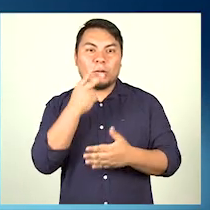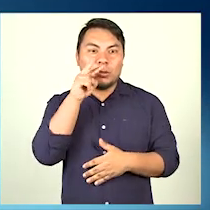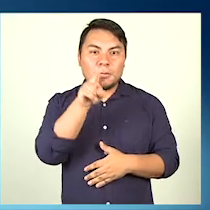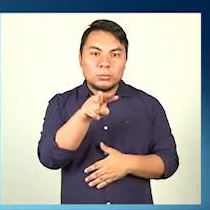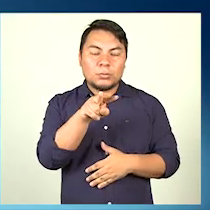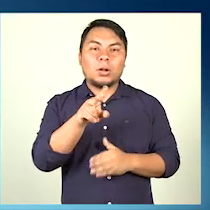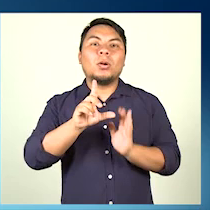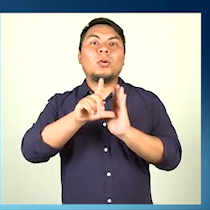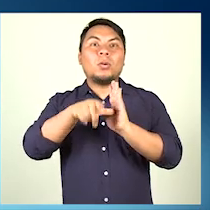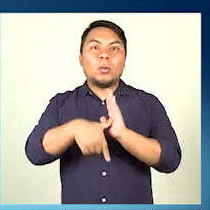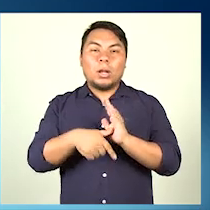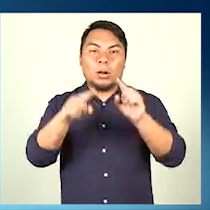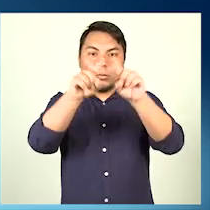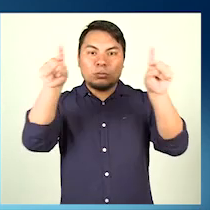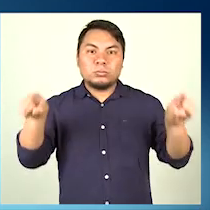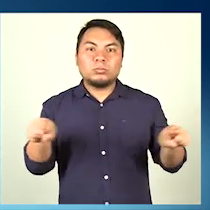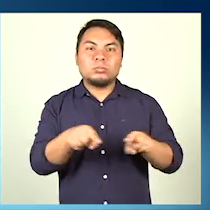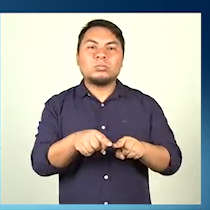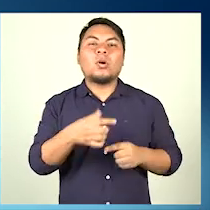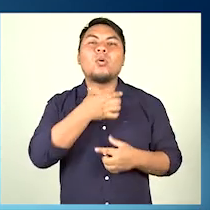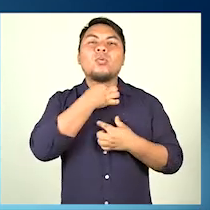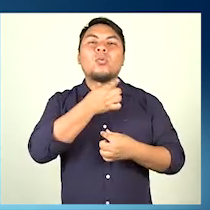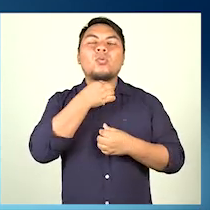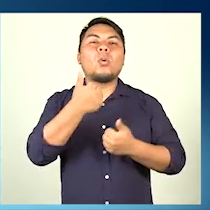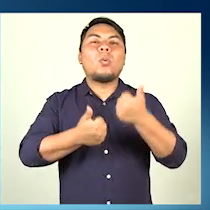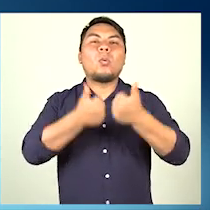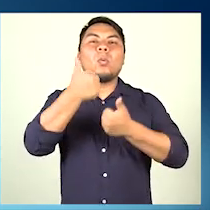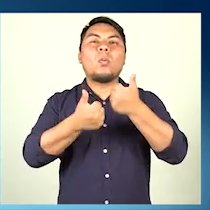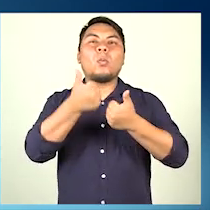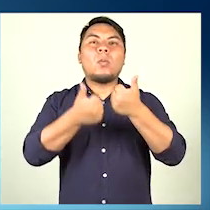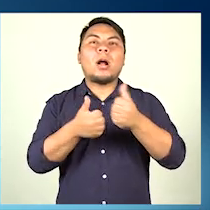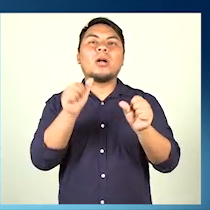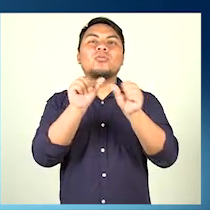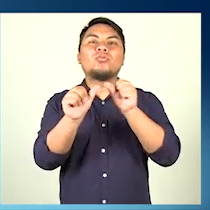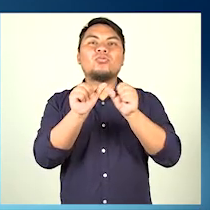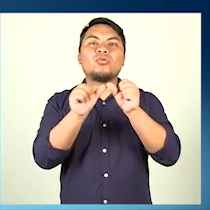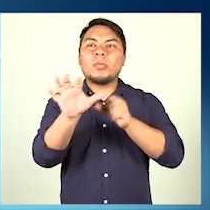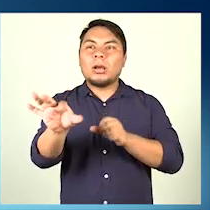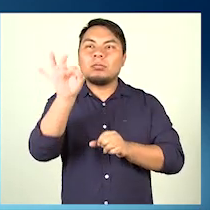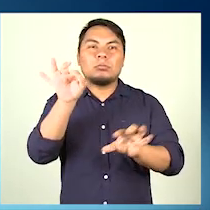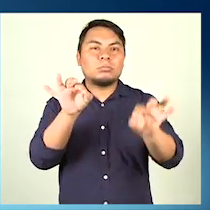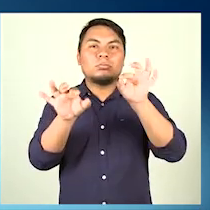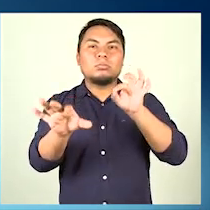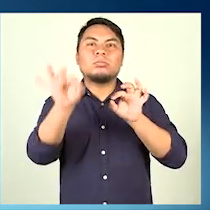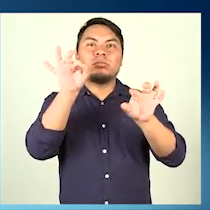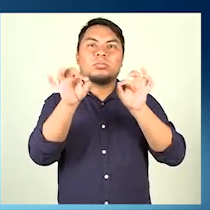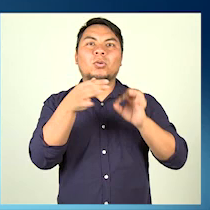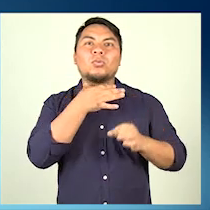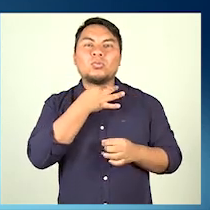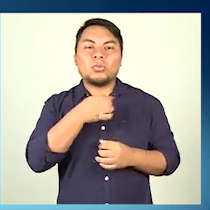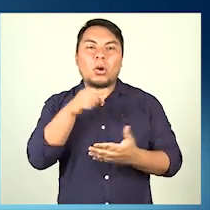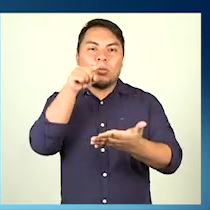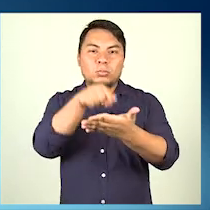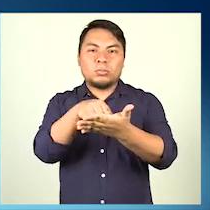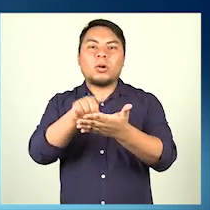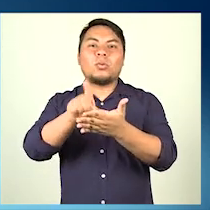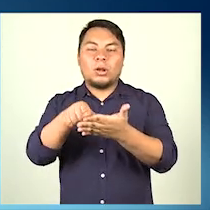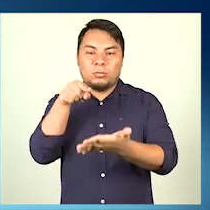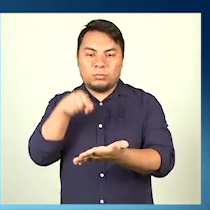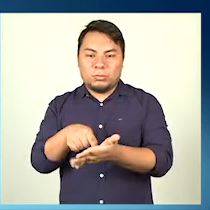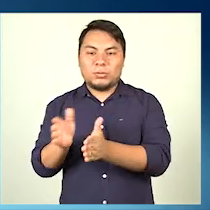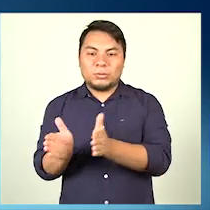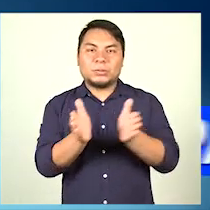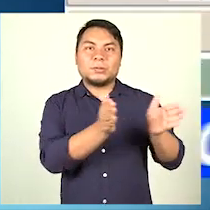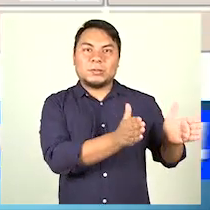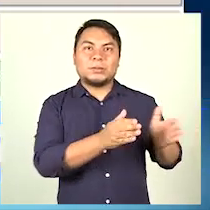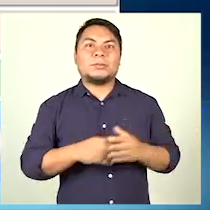preferencia. Luego en la pantalla de voto preferencial si deseas presiona los números de los candidatos de tu elección y luego presiona